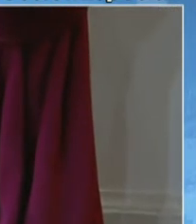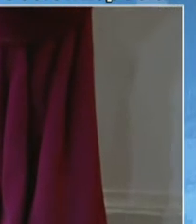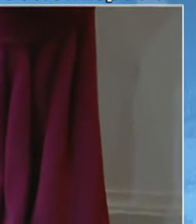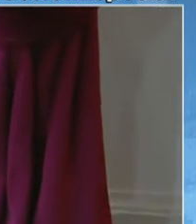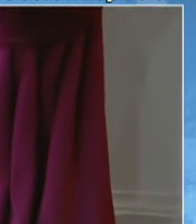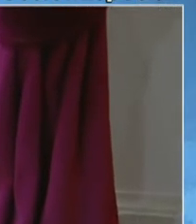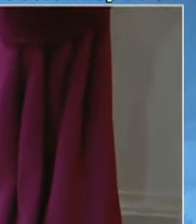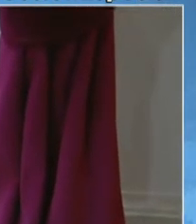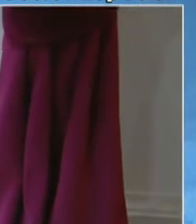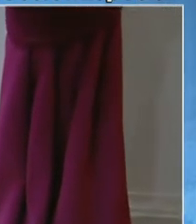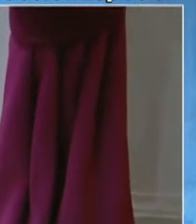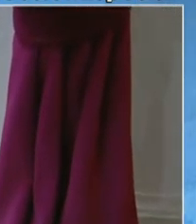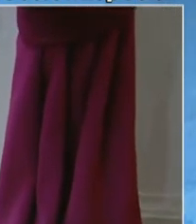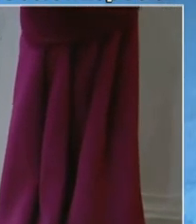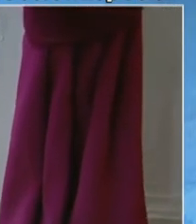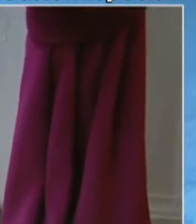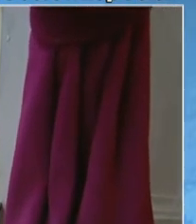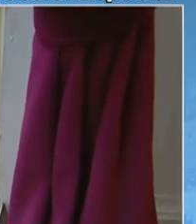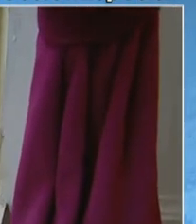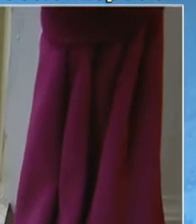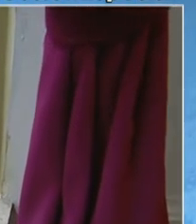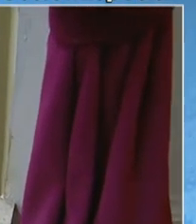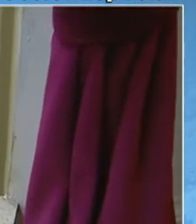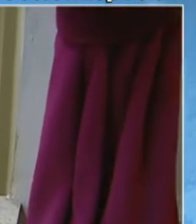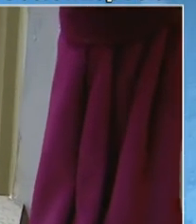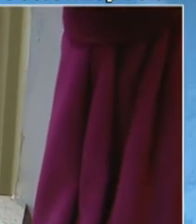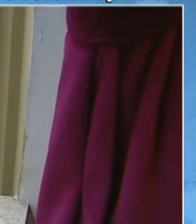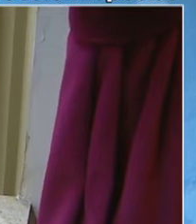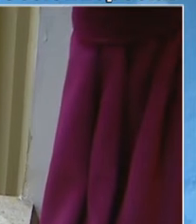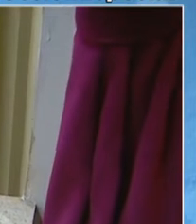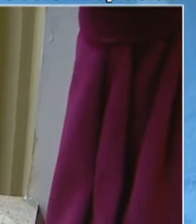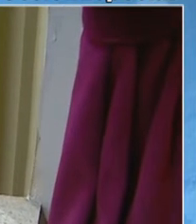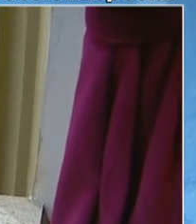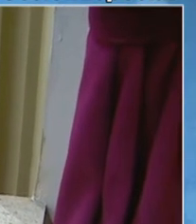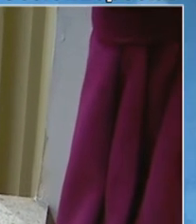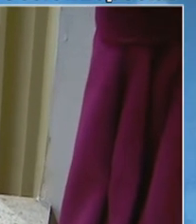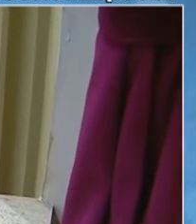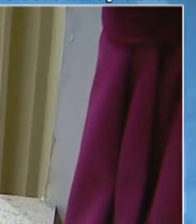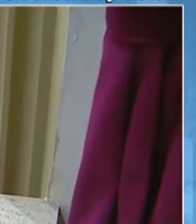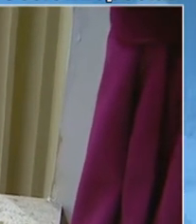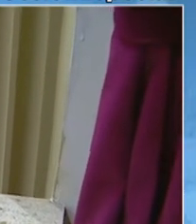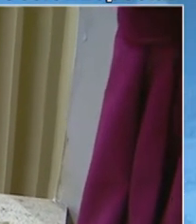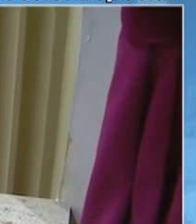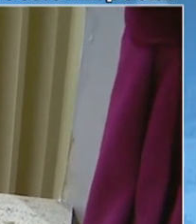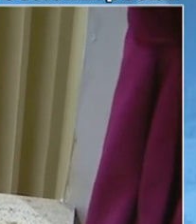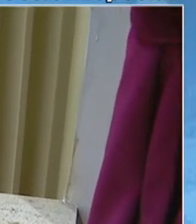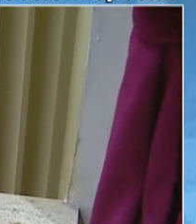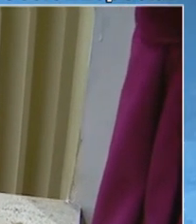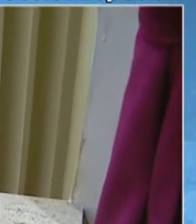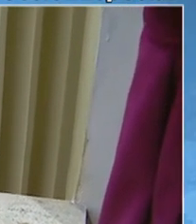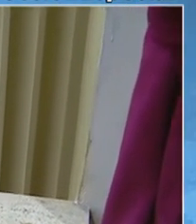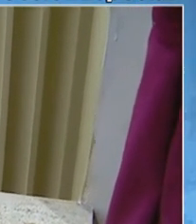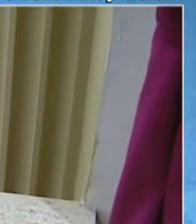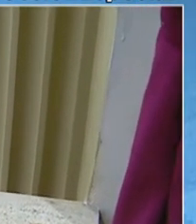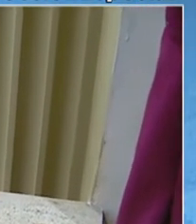vida desde su concepción. Artículo 65.3, que dice, sin perjuicio de los derechos sociales